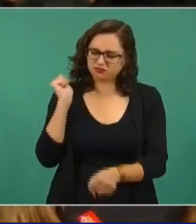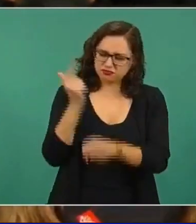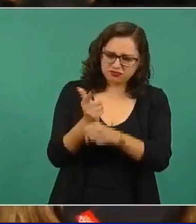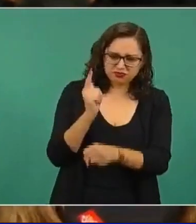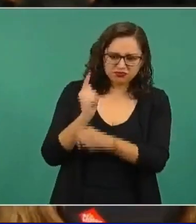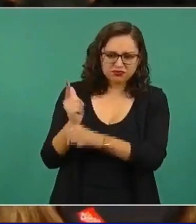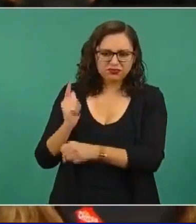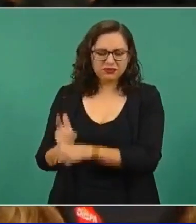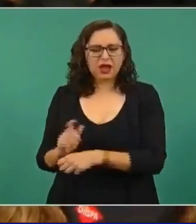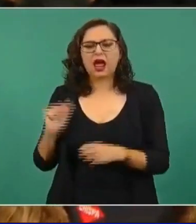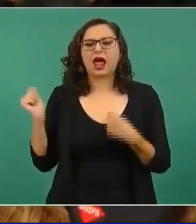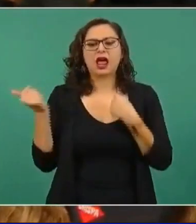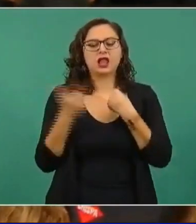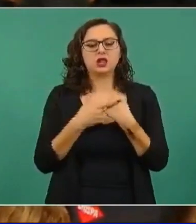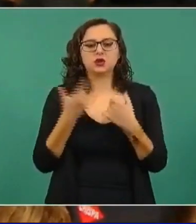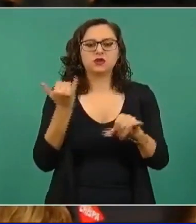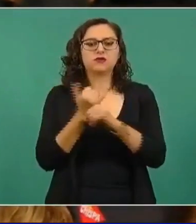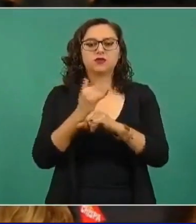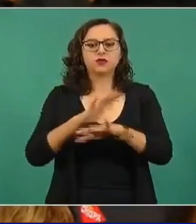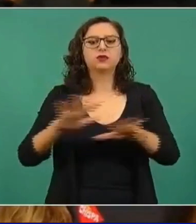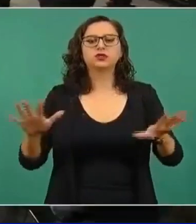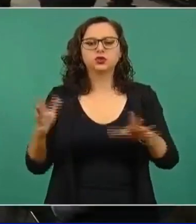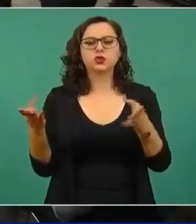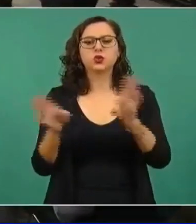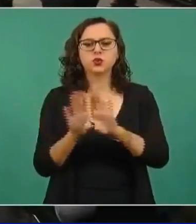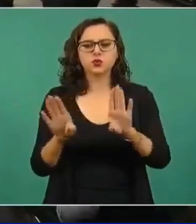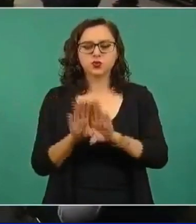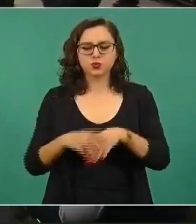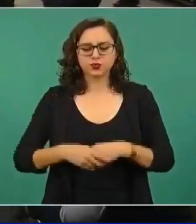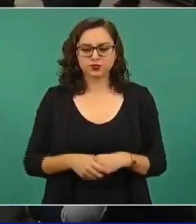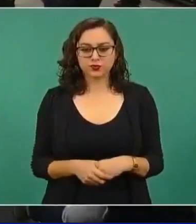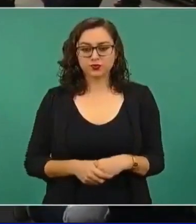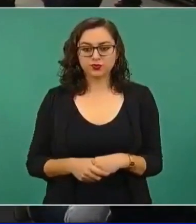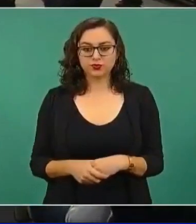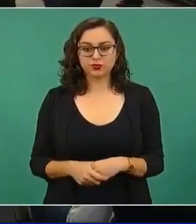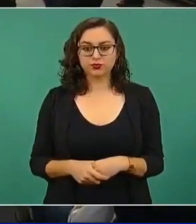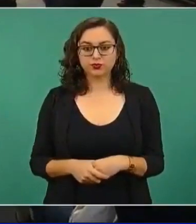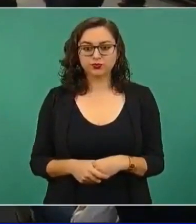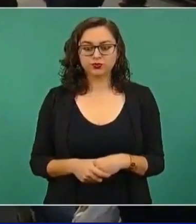indicios de células. ¿Qué información llega México a esta reunión en torno a este tema?